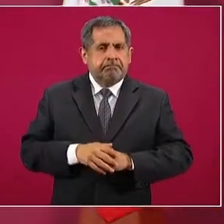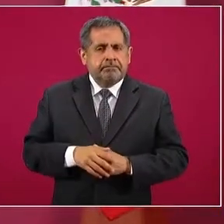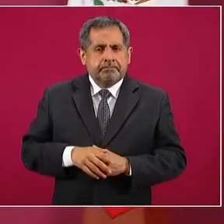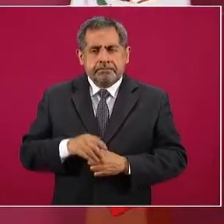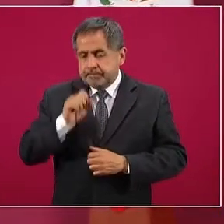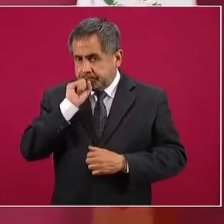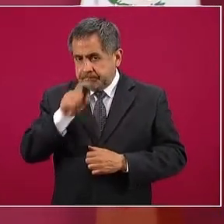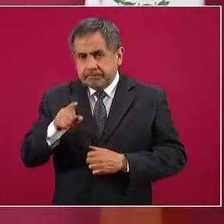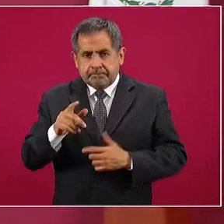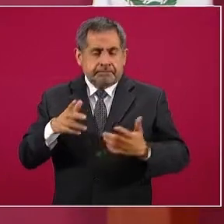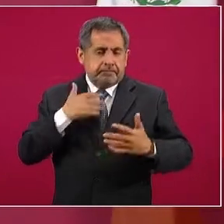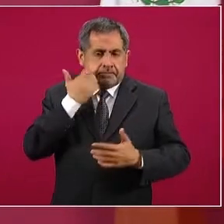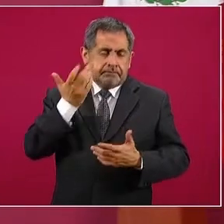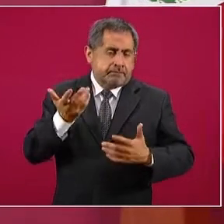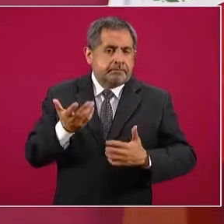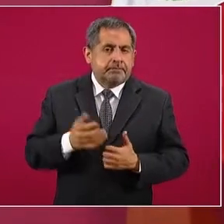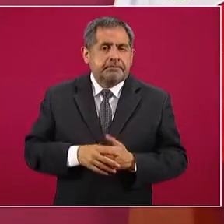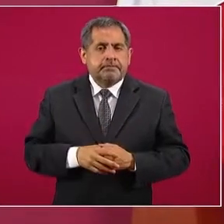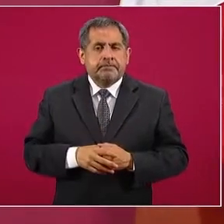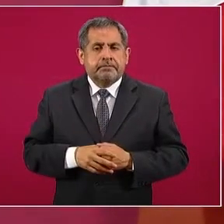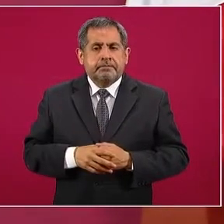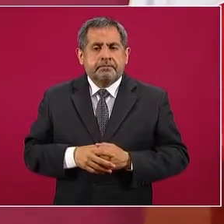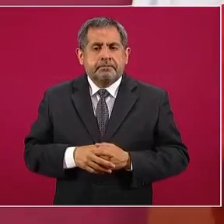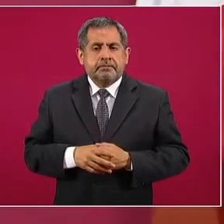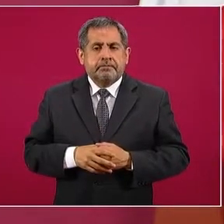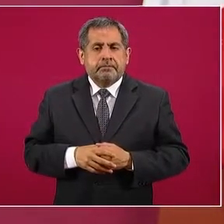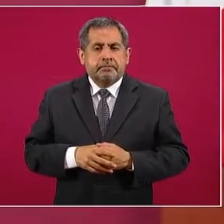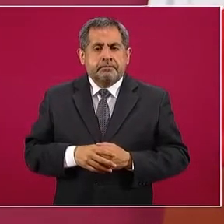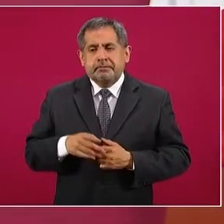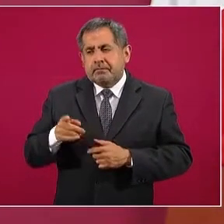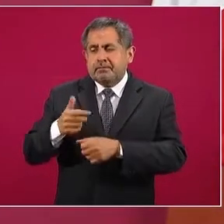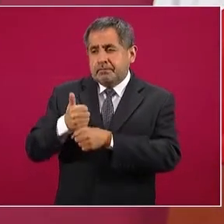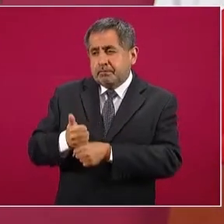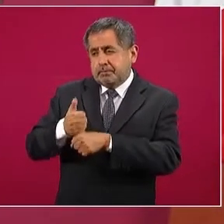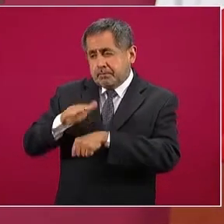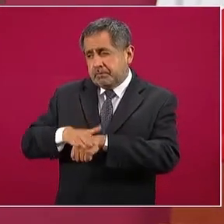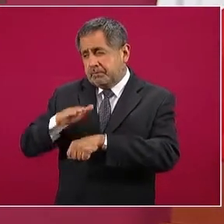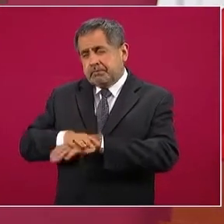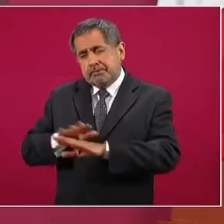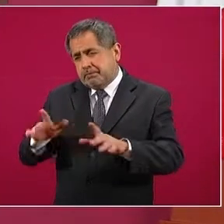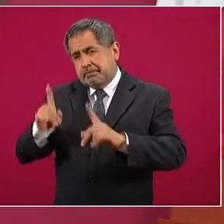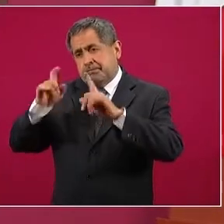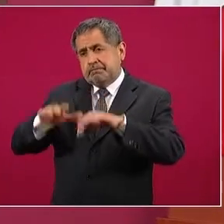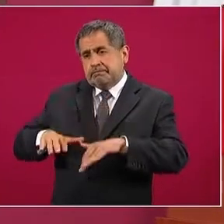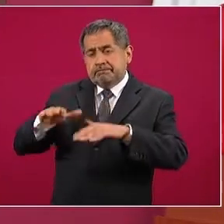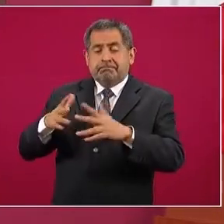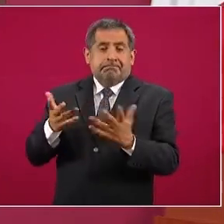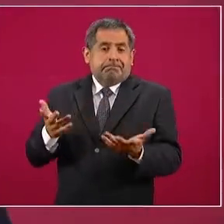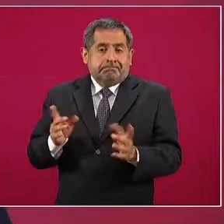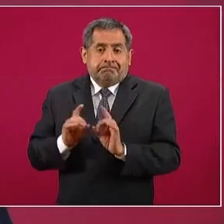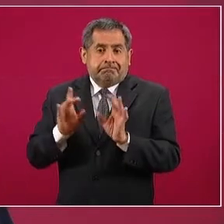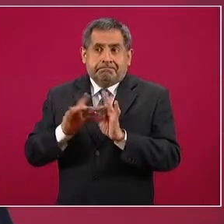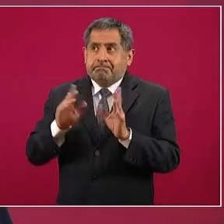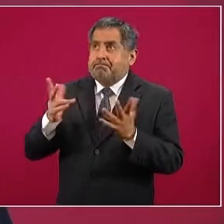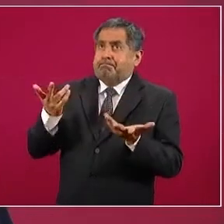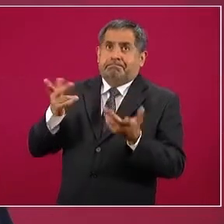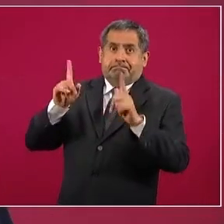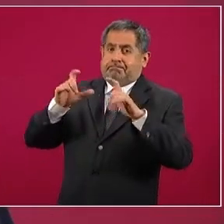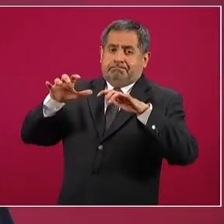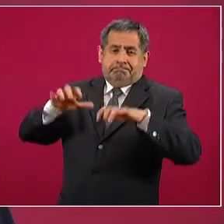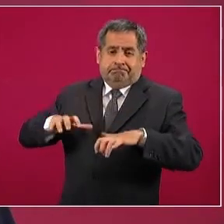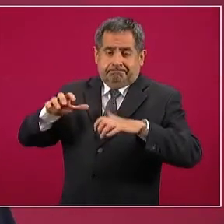También quisiéramos que ya no se siguiera padeciendo de las inundaciones, pero la naturaleza